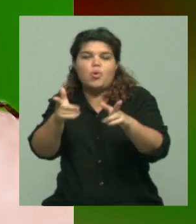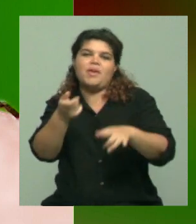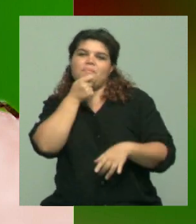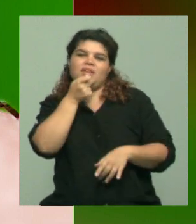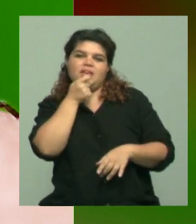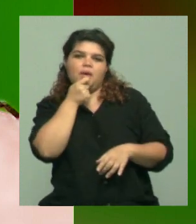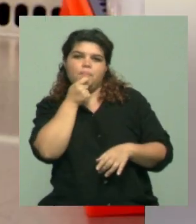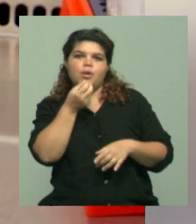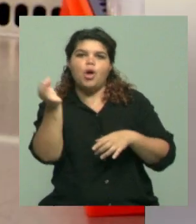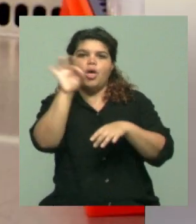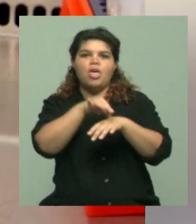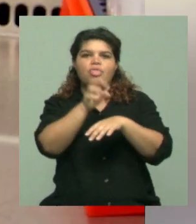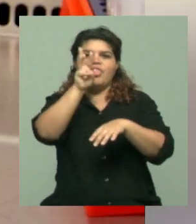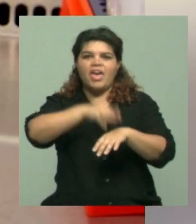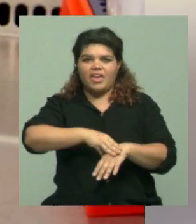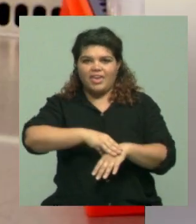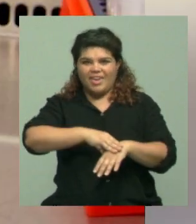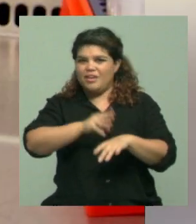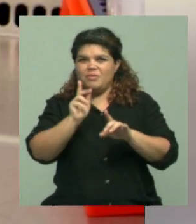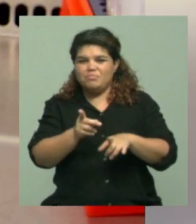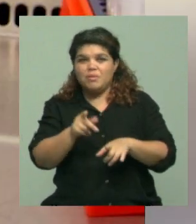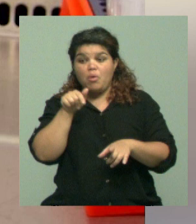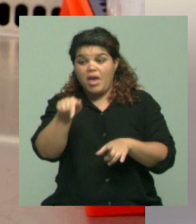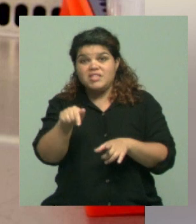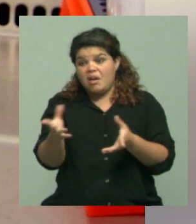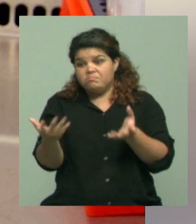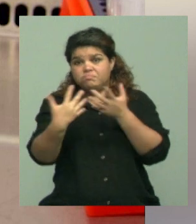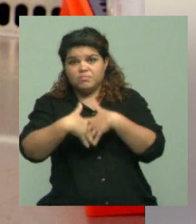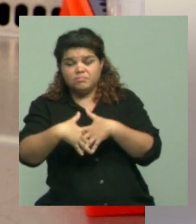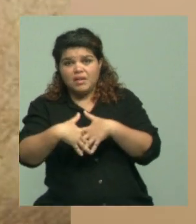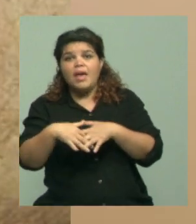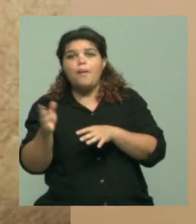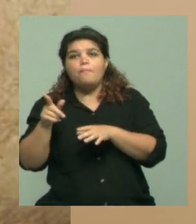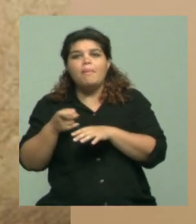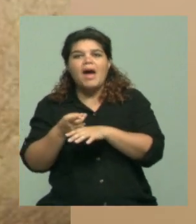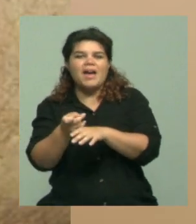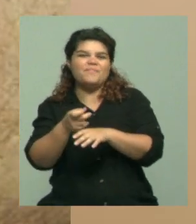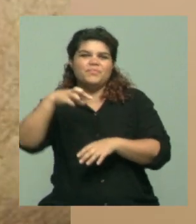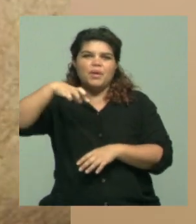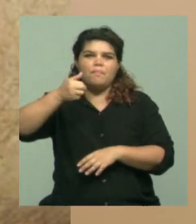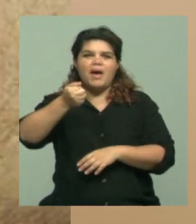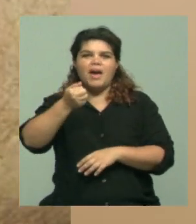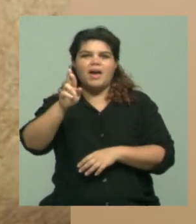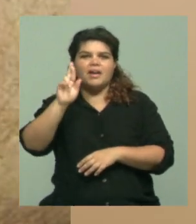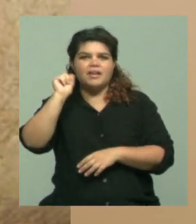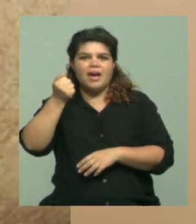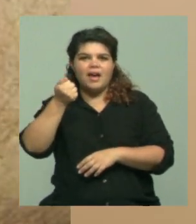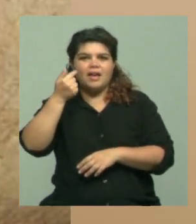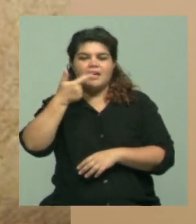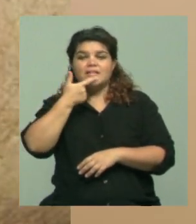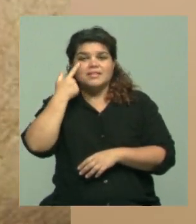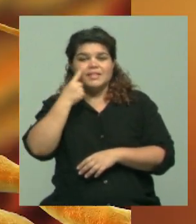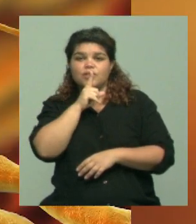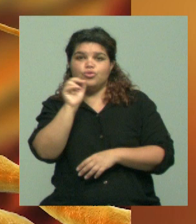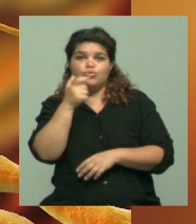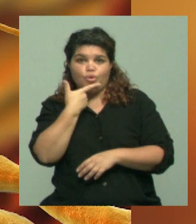que es una enfermedad viral, pero es una enfermedad desatendida. Leishmaniasis es una enfermedad parasitaria, está en este grupo de enfermedades desatendidas. Afortunadamente en nuestra